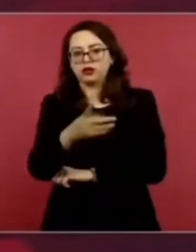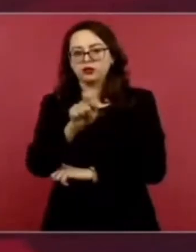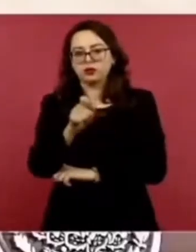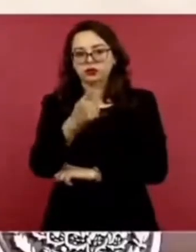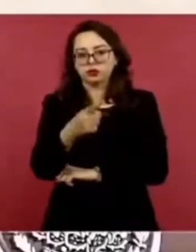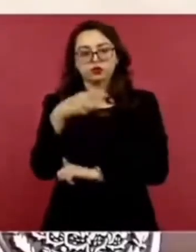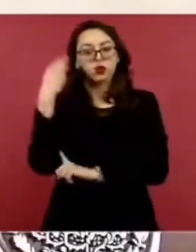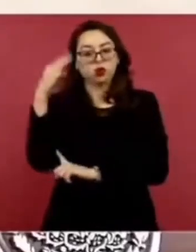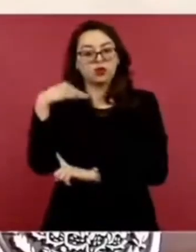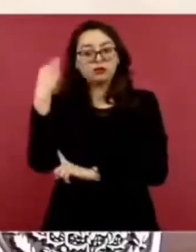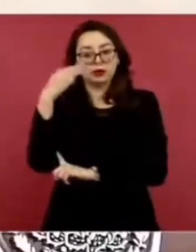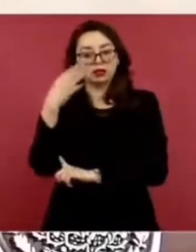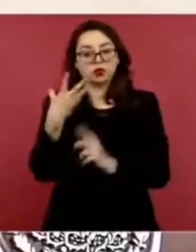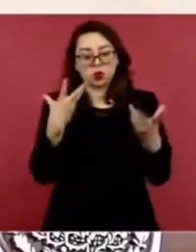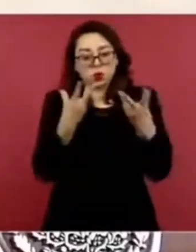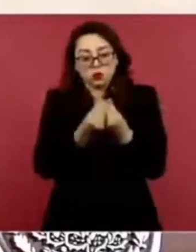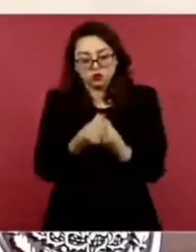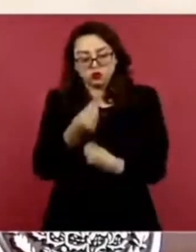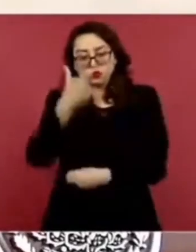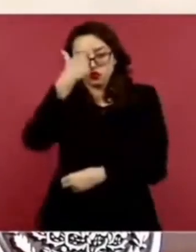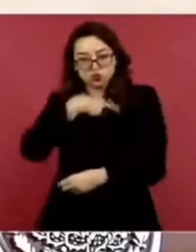asesinaron cobardemente.